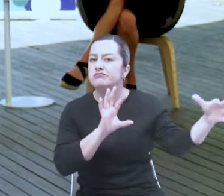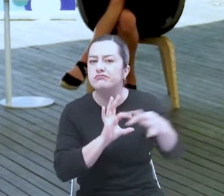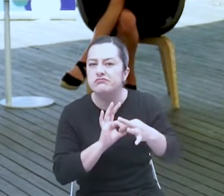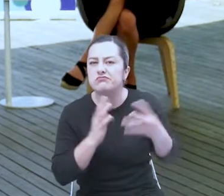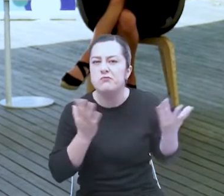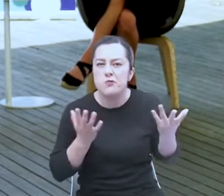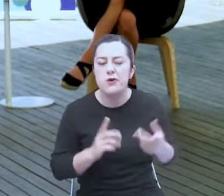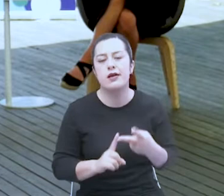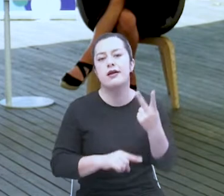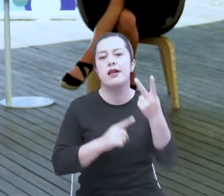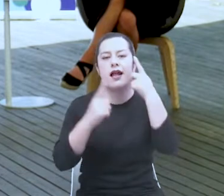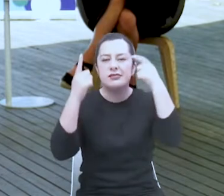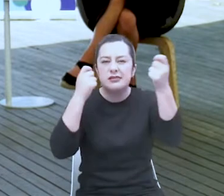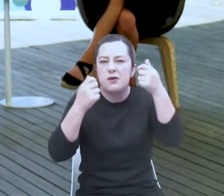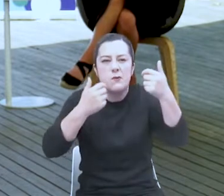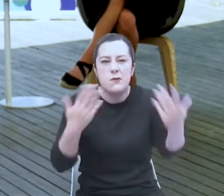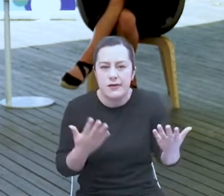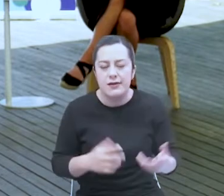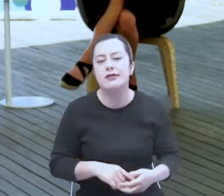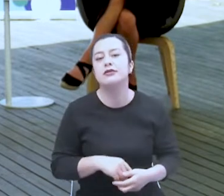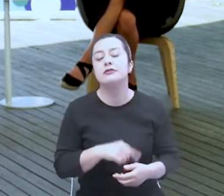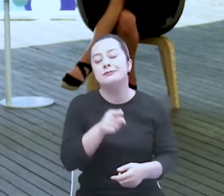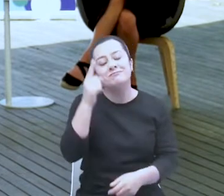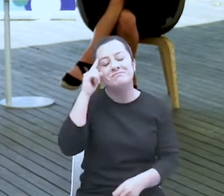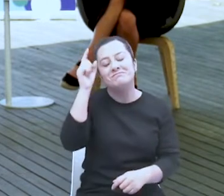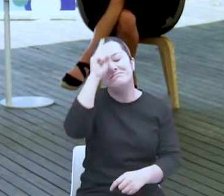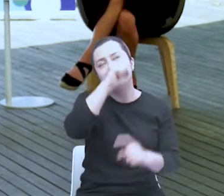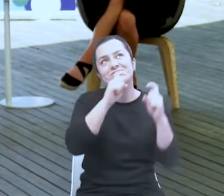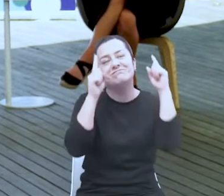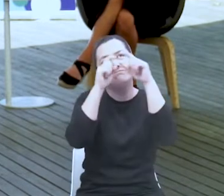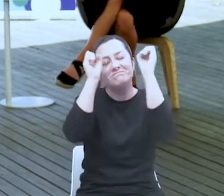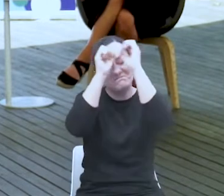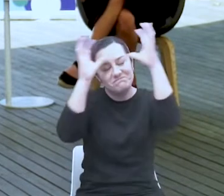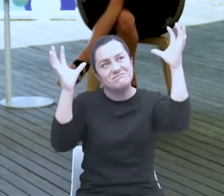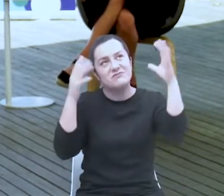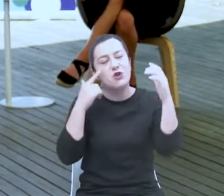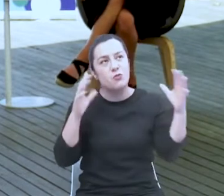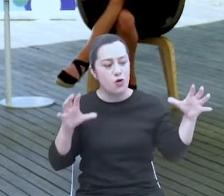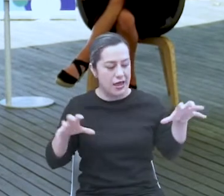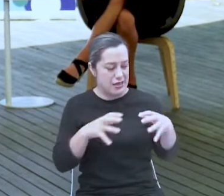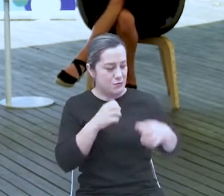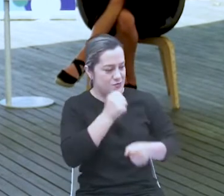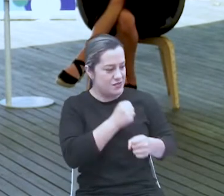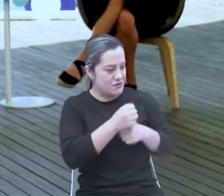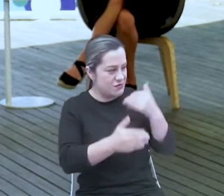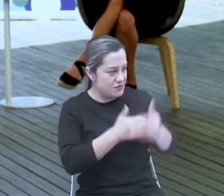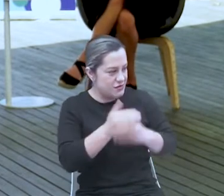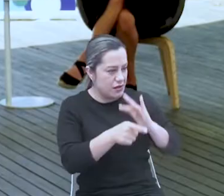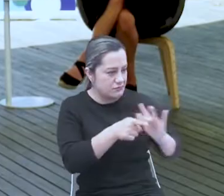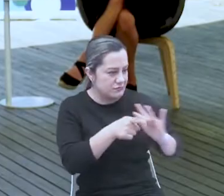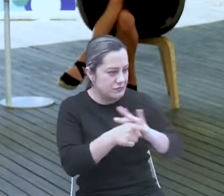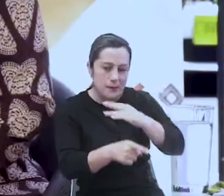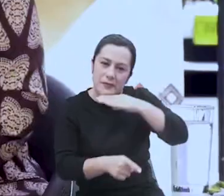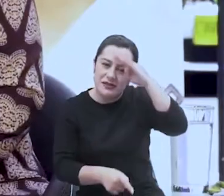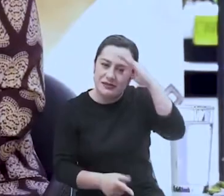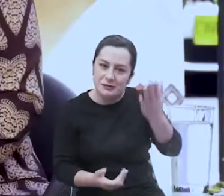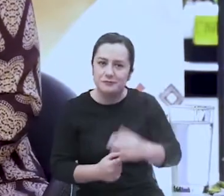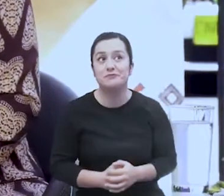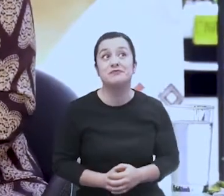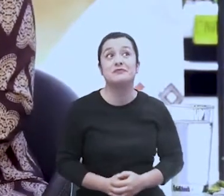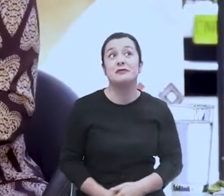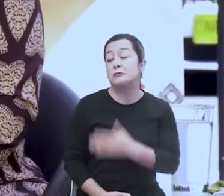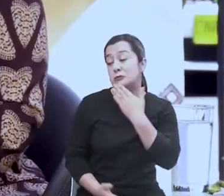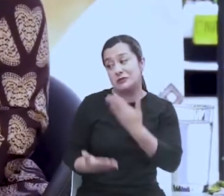cómo te sueñas tú con tu equipo de trabajo aterrizar, evaluar para avanzar en la ciudad de Medellín. Bueno, muchas gracias,